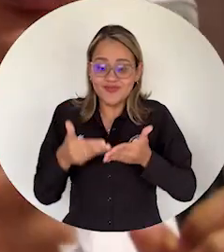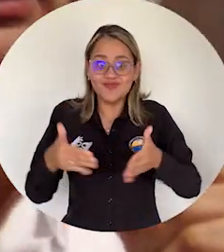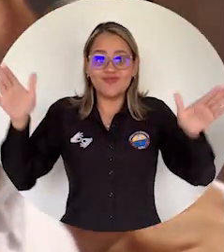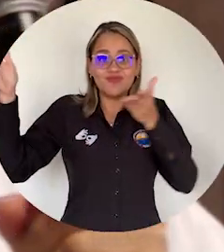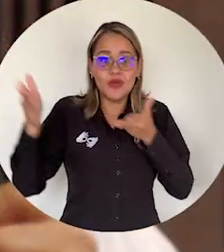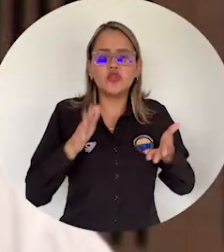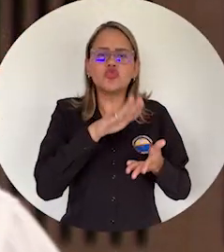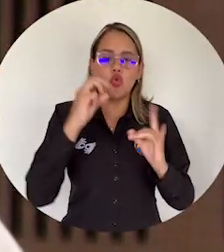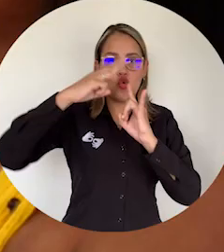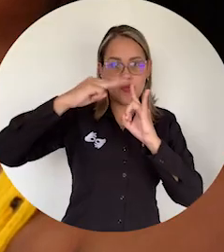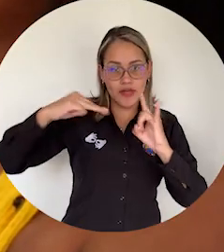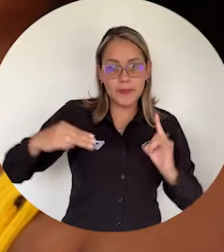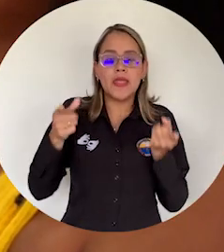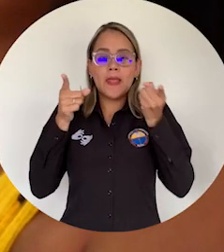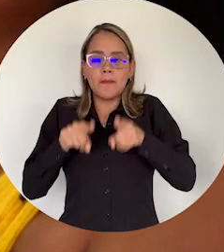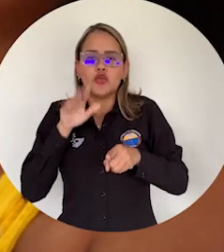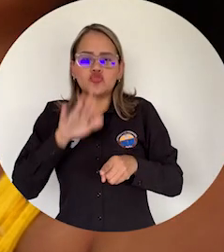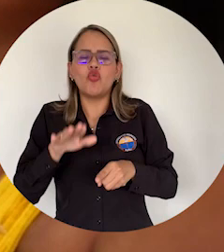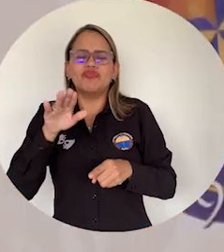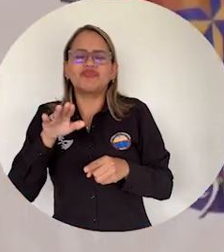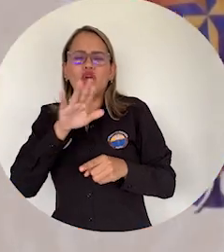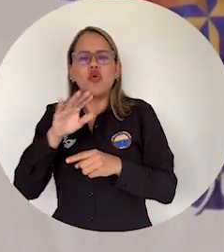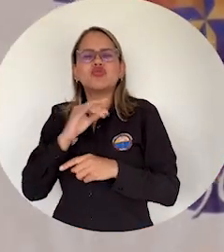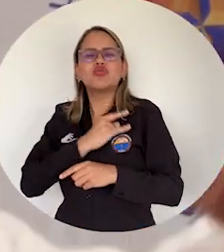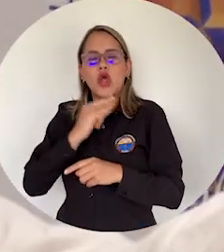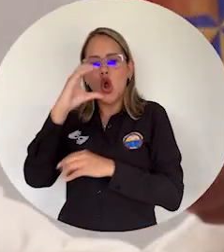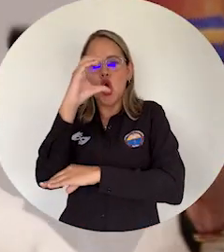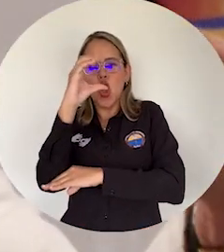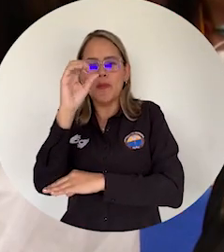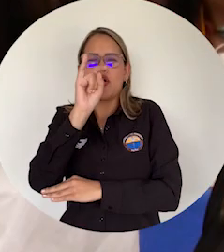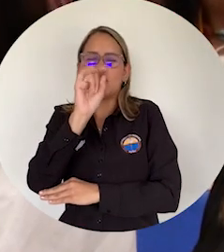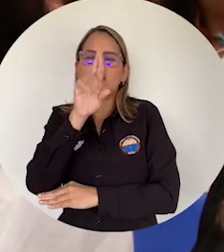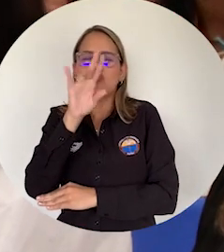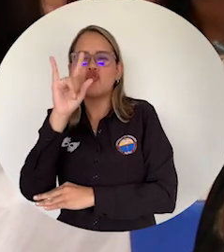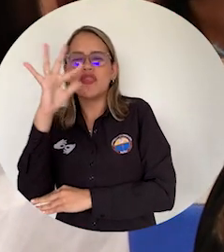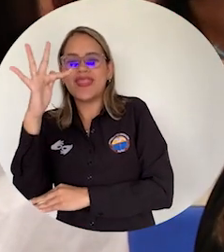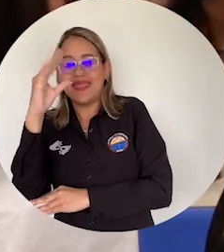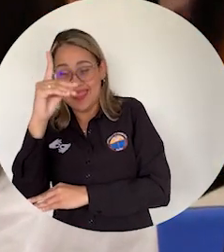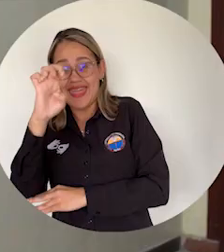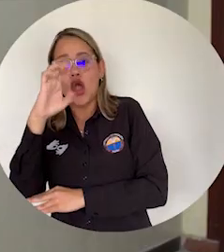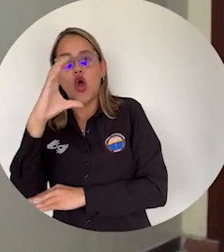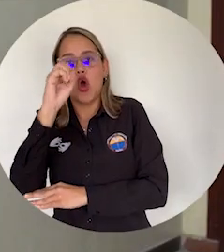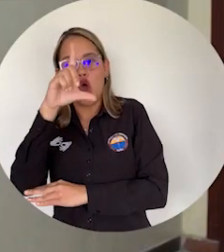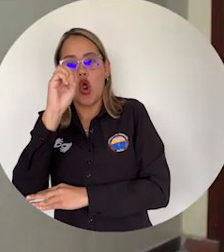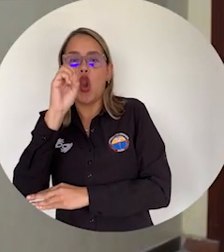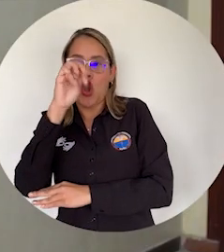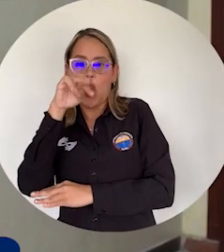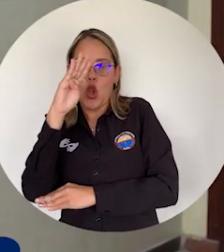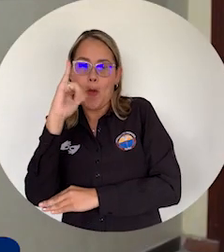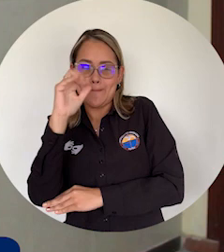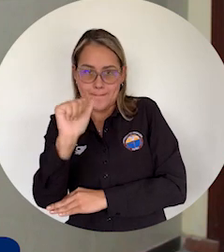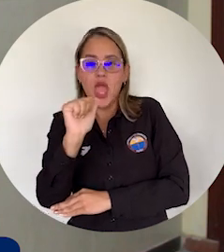directivos de Unimagdalena y RUDE Colombia y tuvo lugar a la presentación de los aspectos generales y la historia del programa. Una bienvenida